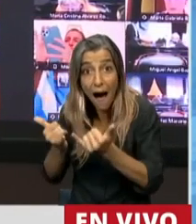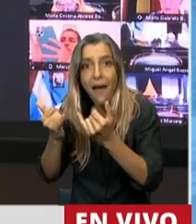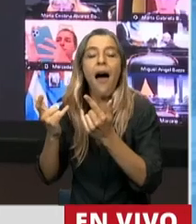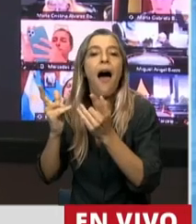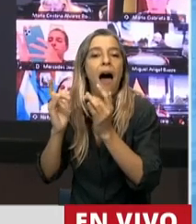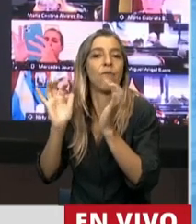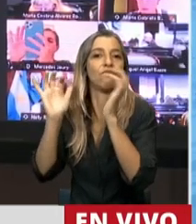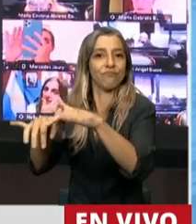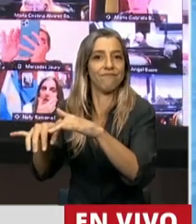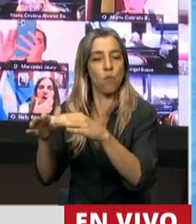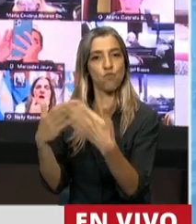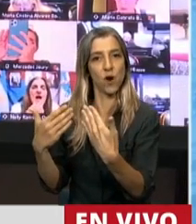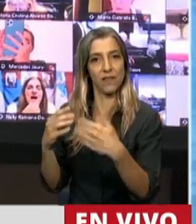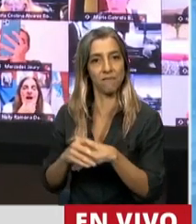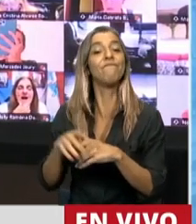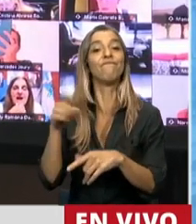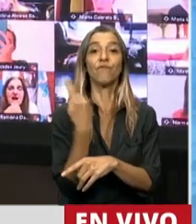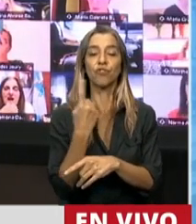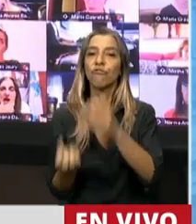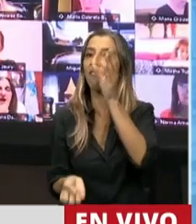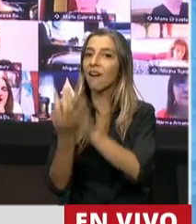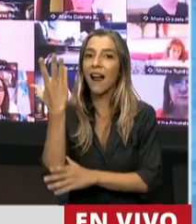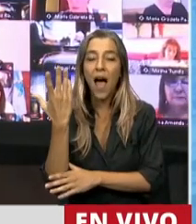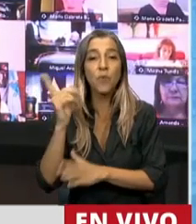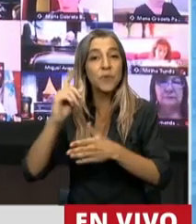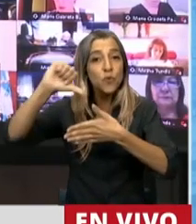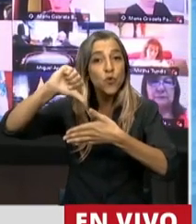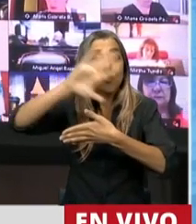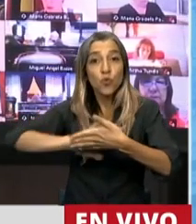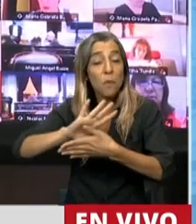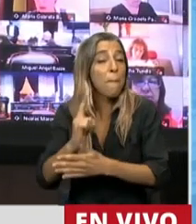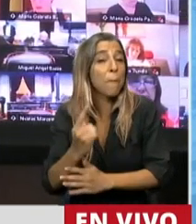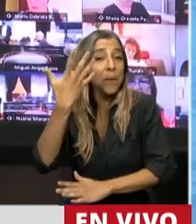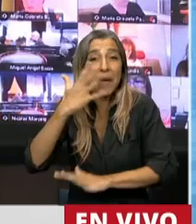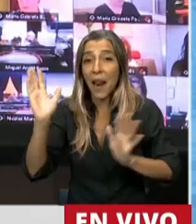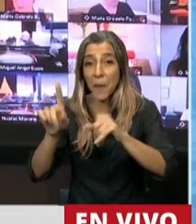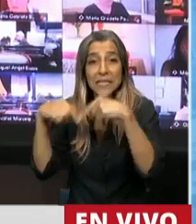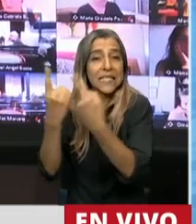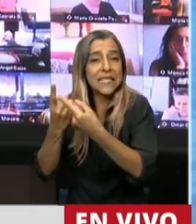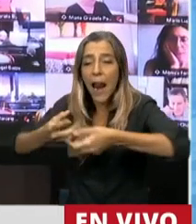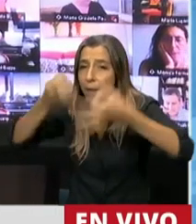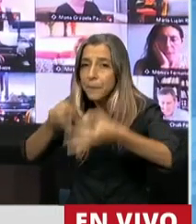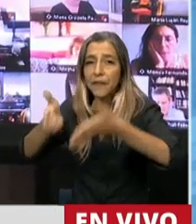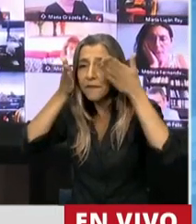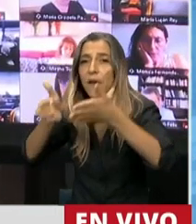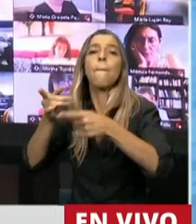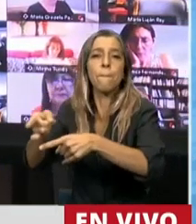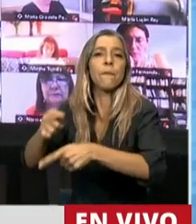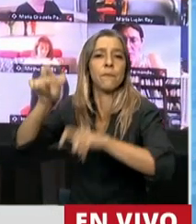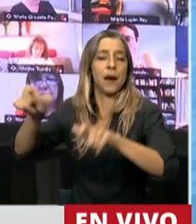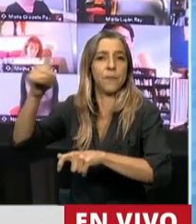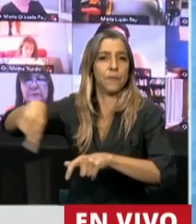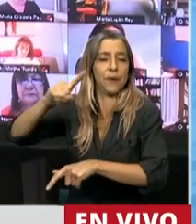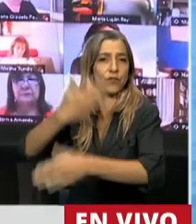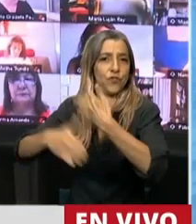vamos a crear la primer sala en toda Sudamérica denominada y establecida específicamente para atender este